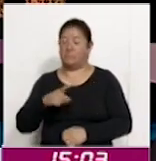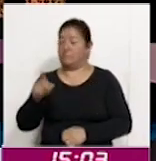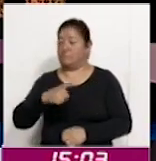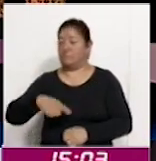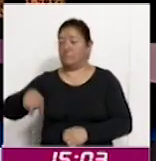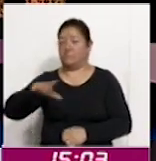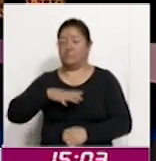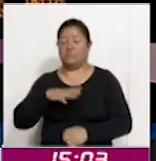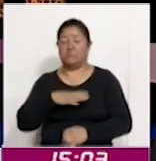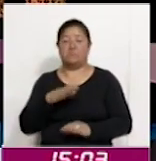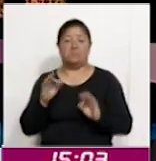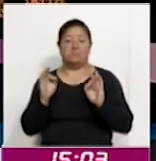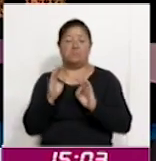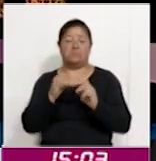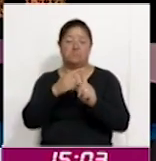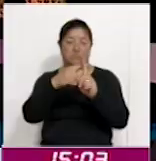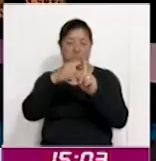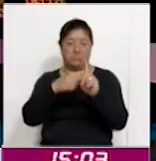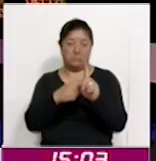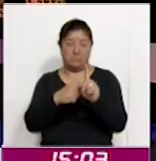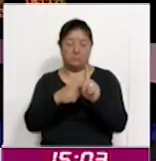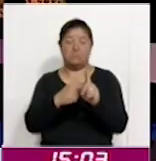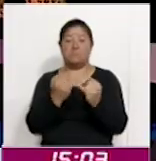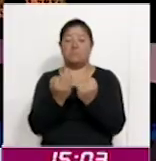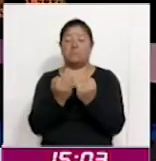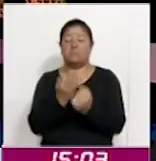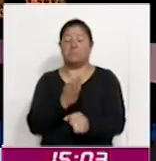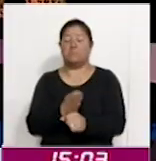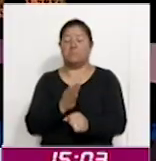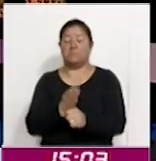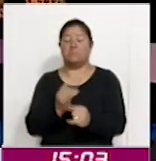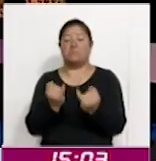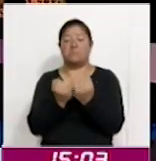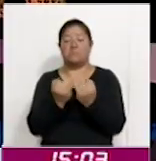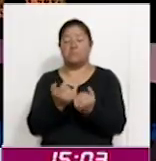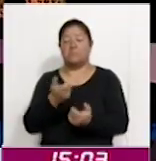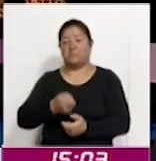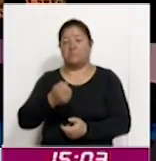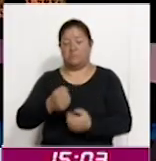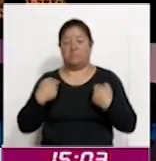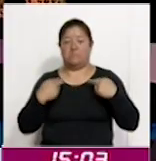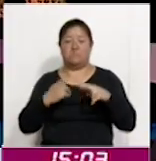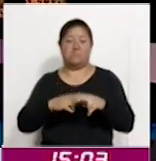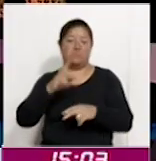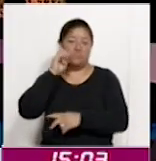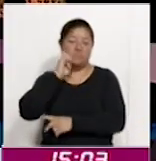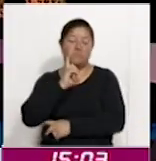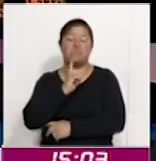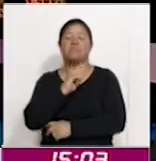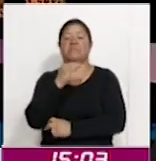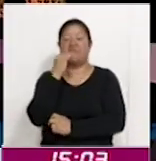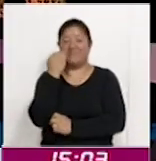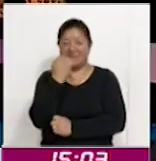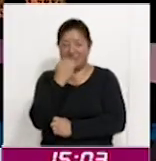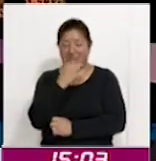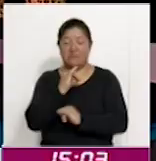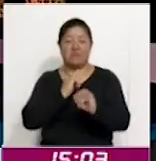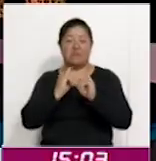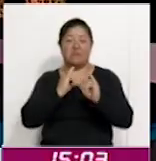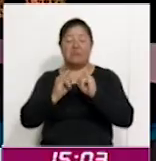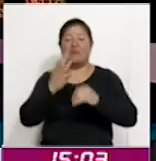de esta temperatura. También en esta ocasión saludamos a la maestra Miroslava Amador, intérprete de lengua de señas mexicana.